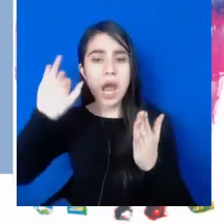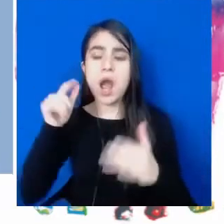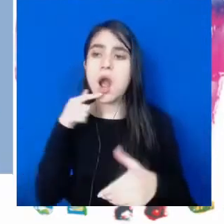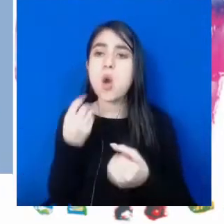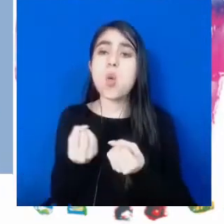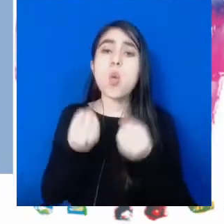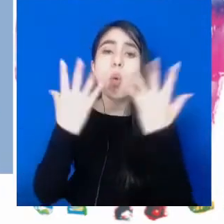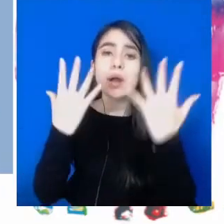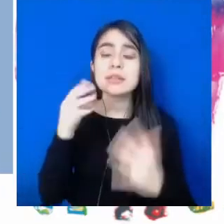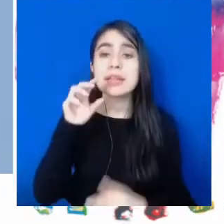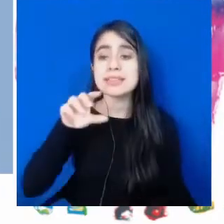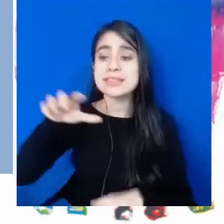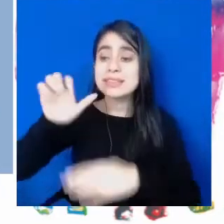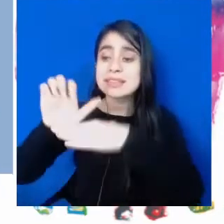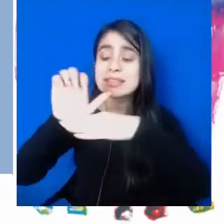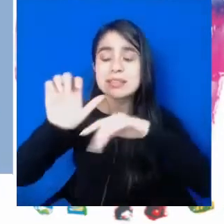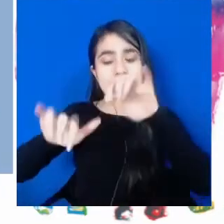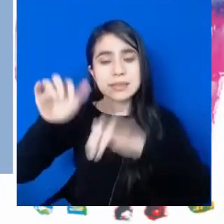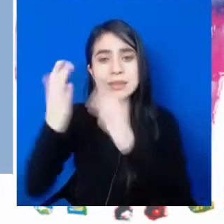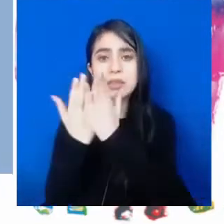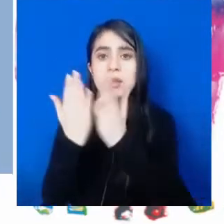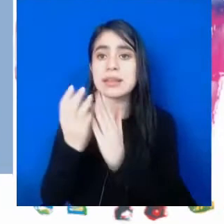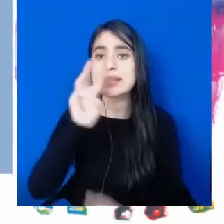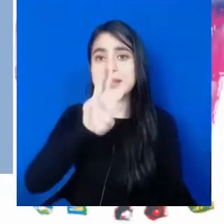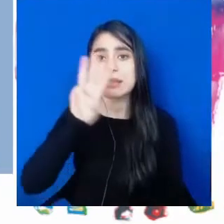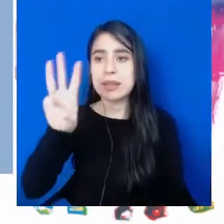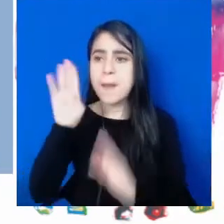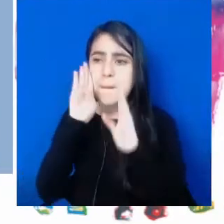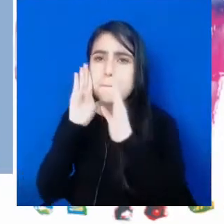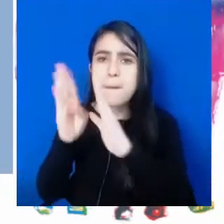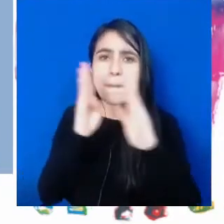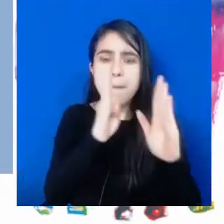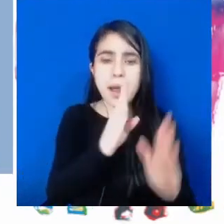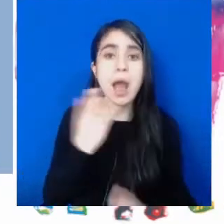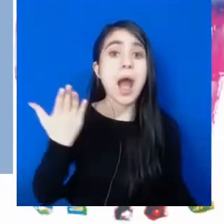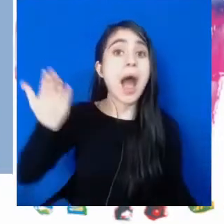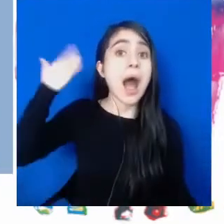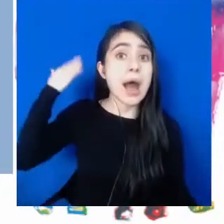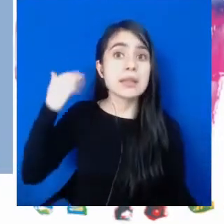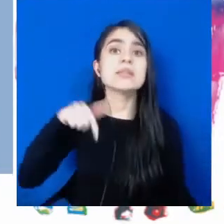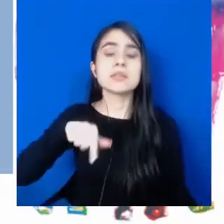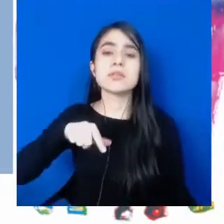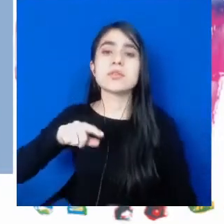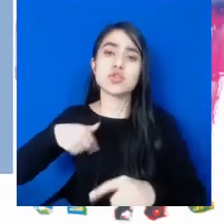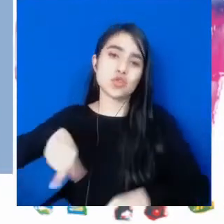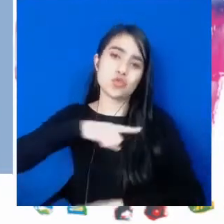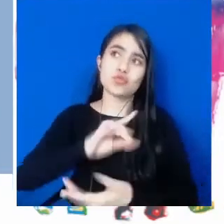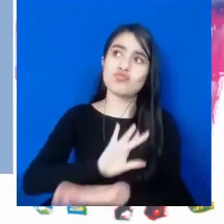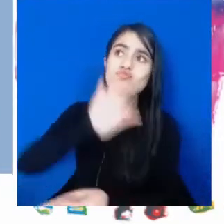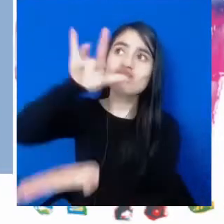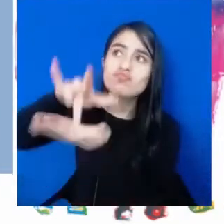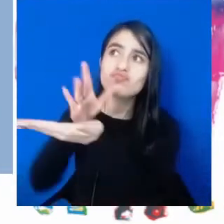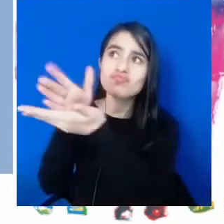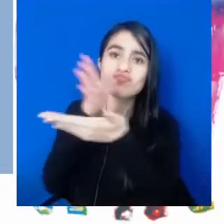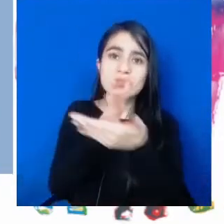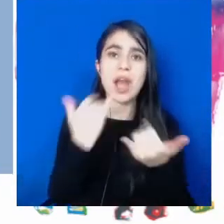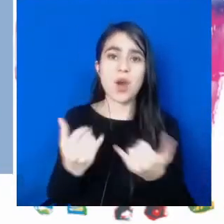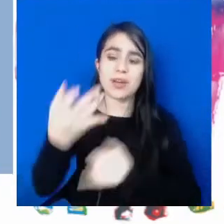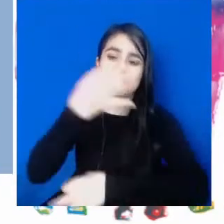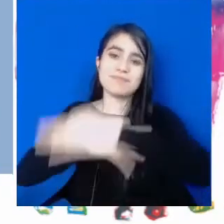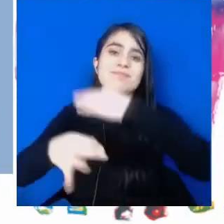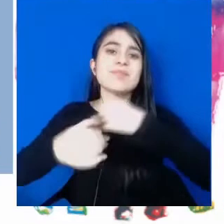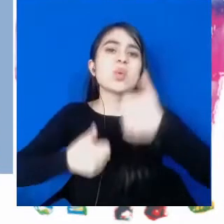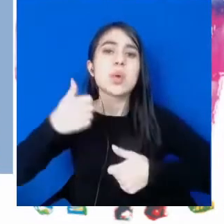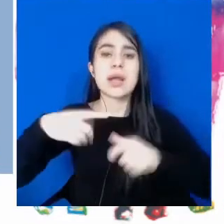logramos llegar a 33 secretarías de educación, algo que antes hacíamos de manera completamente presencial y que